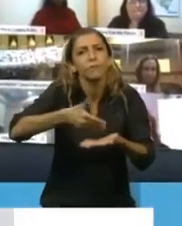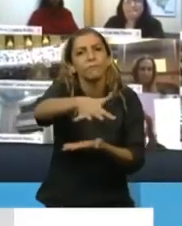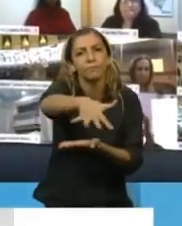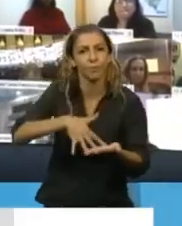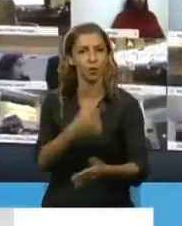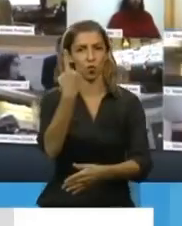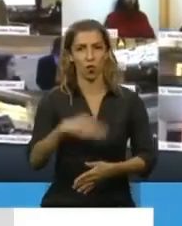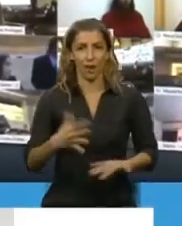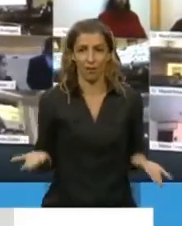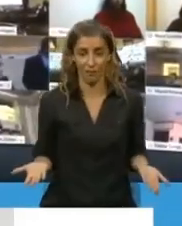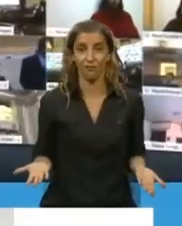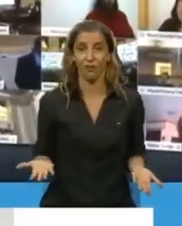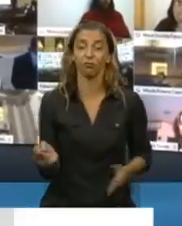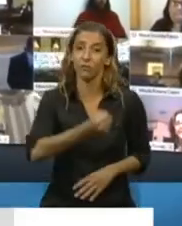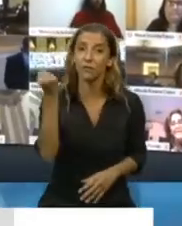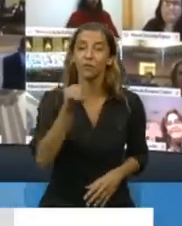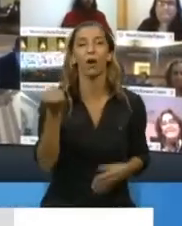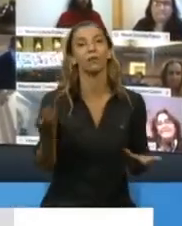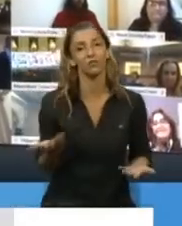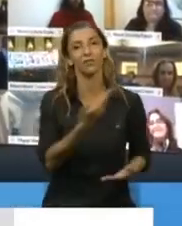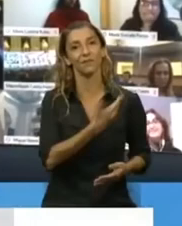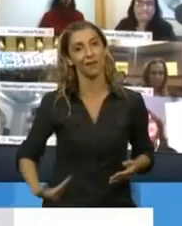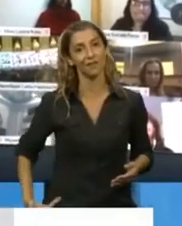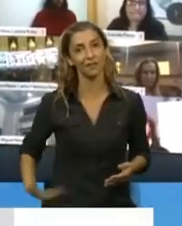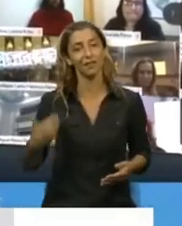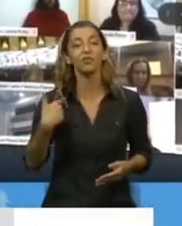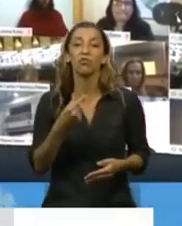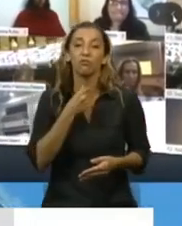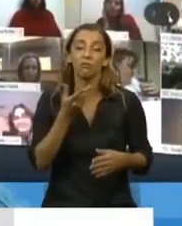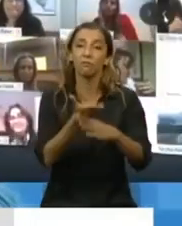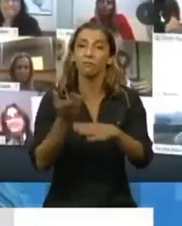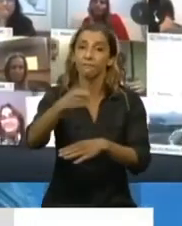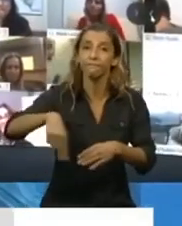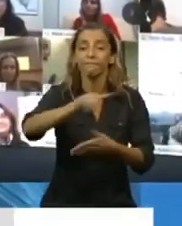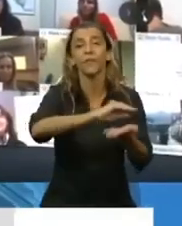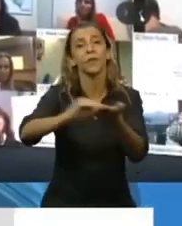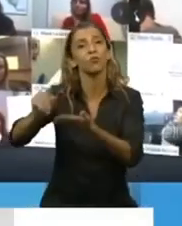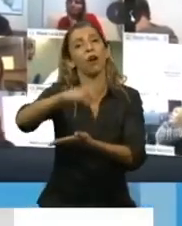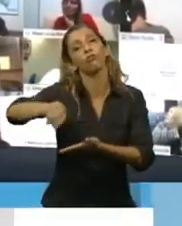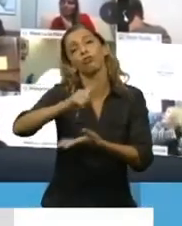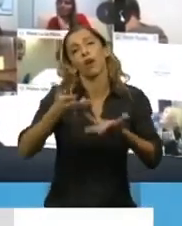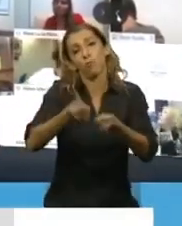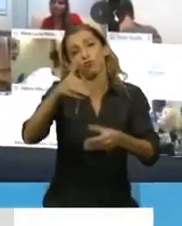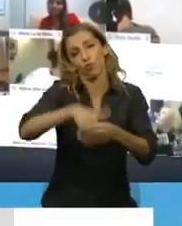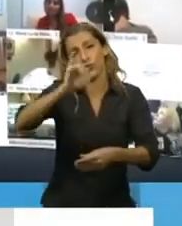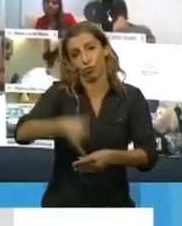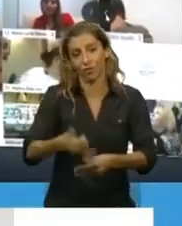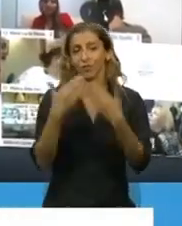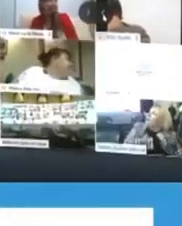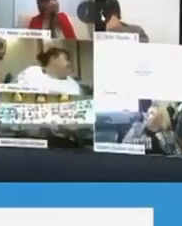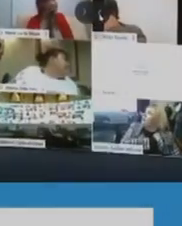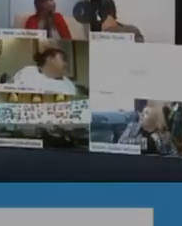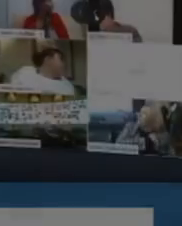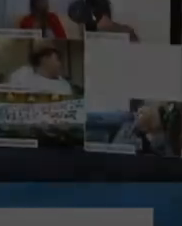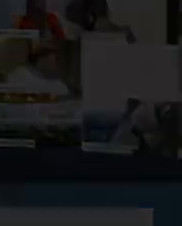Así que, señor Presidente, por eso, no solamente mi adición, sino mi convocatoria a los pares para apoyar este mismo proyecto. Muchas gracias, señor Presidente. Gracias,